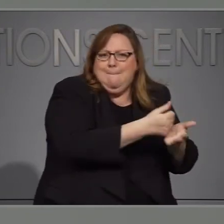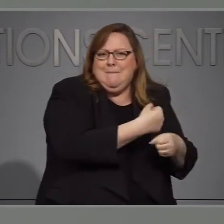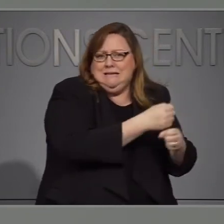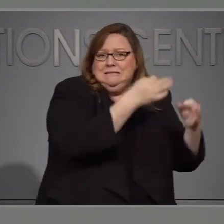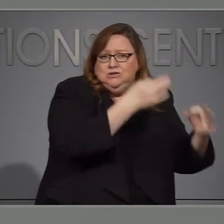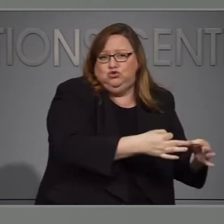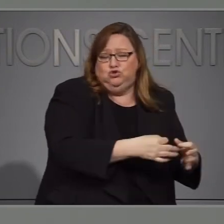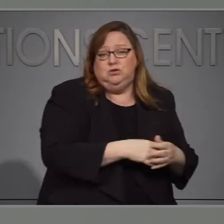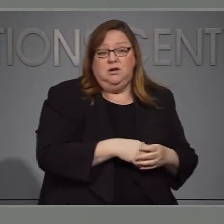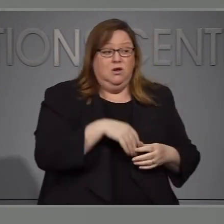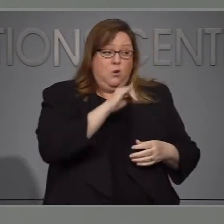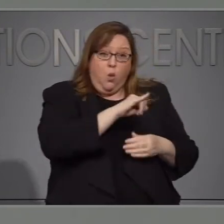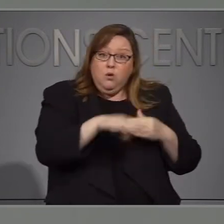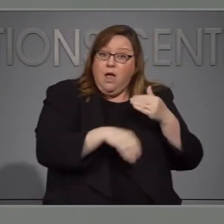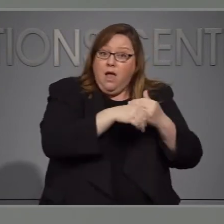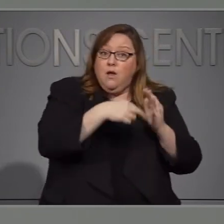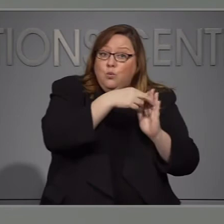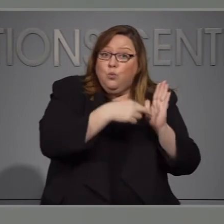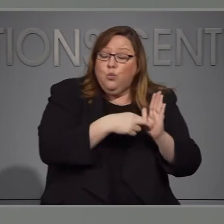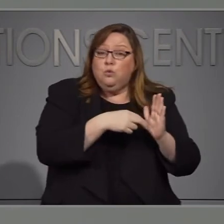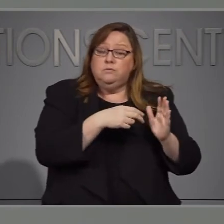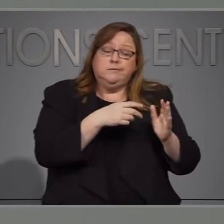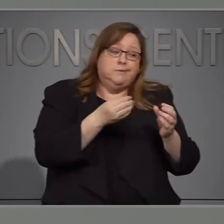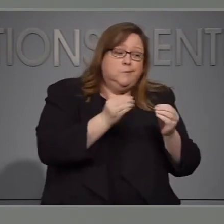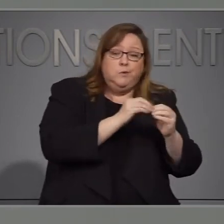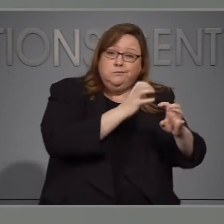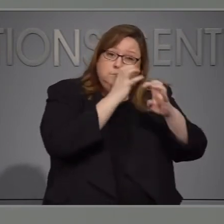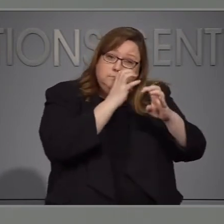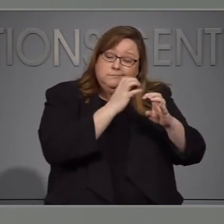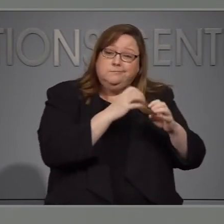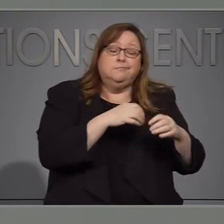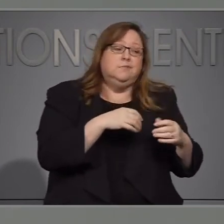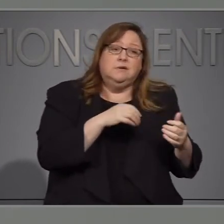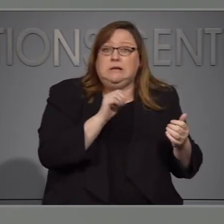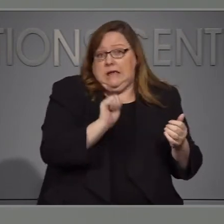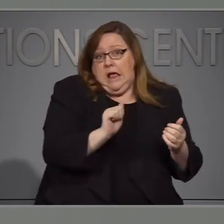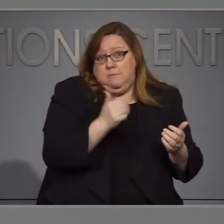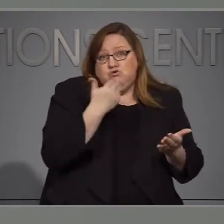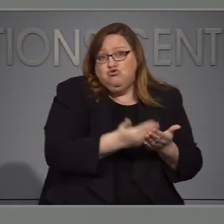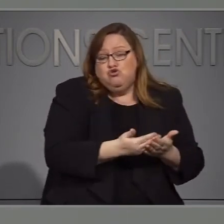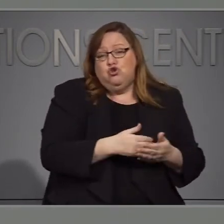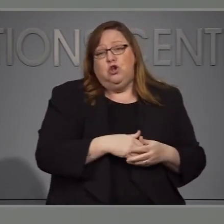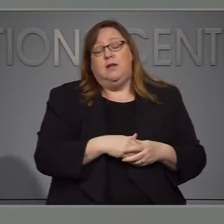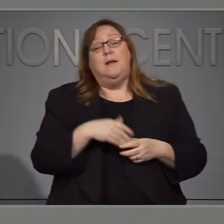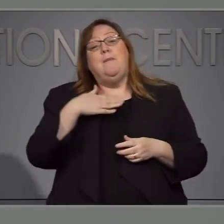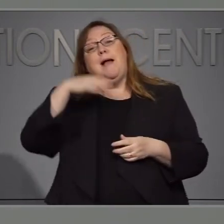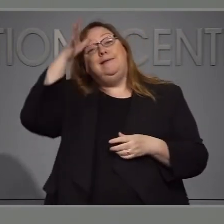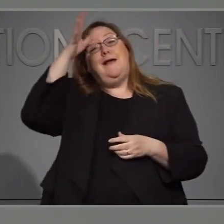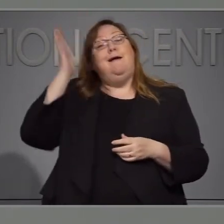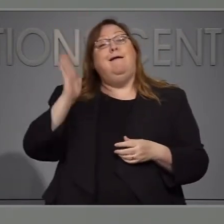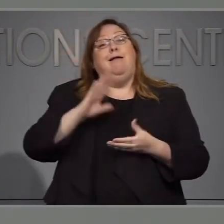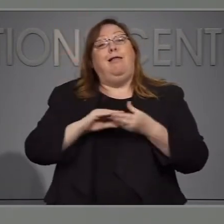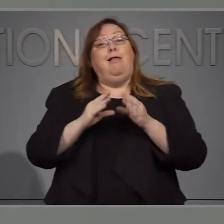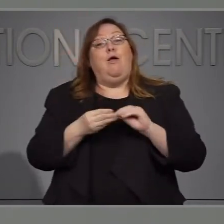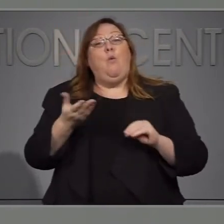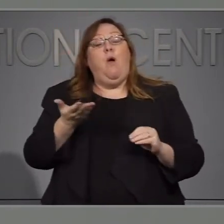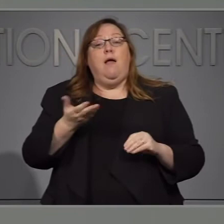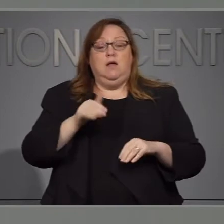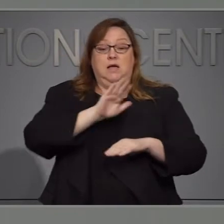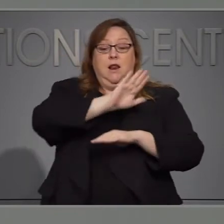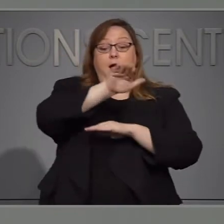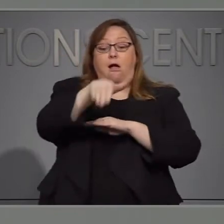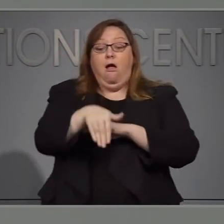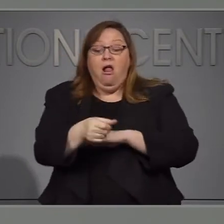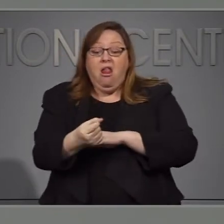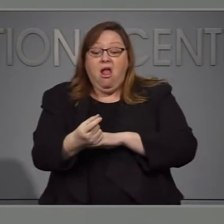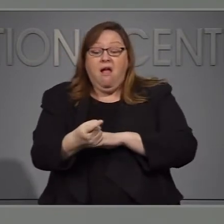decisiones puede ser buena. Y mi papá siempre me decía nada bueno puede pasar después de las once de